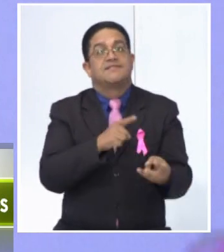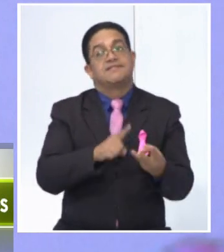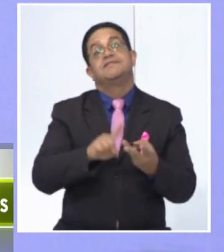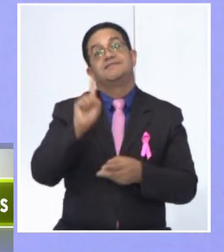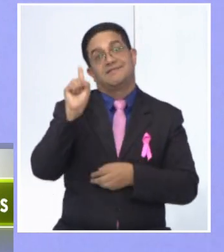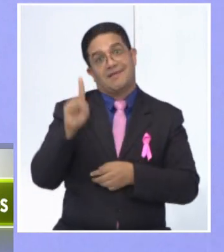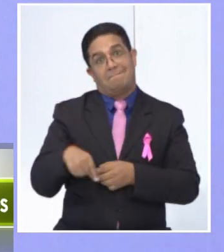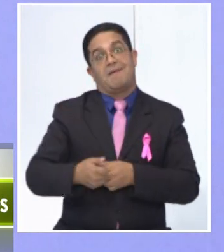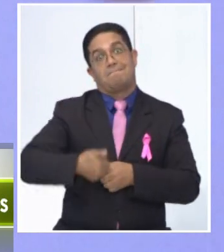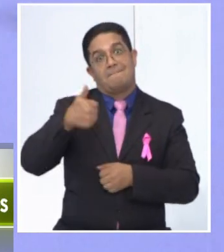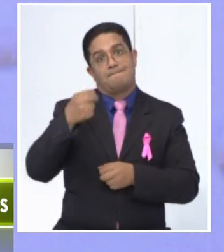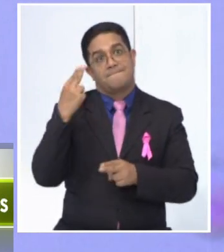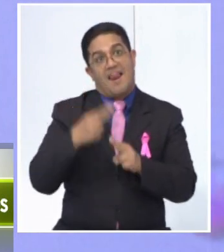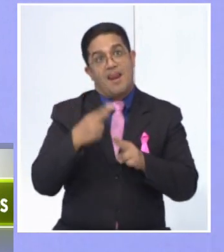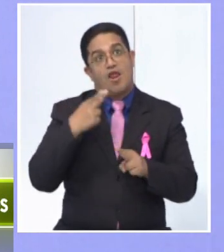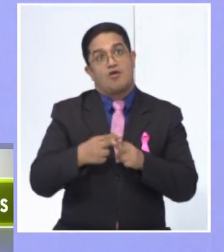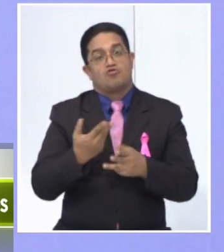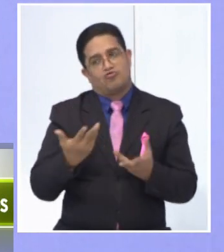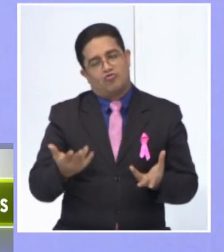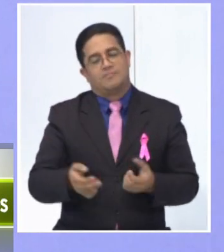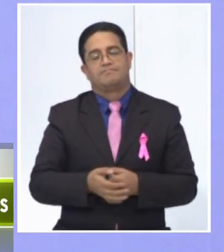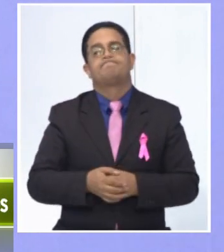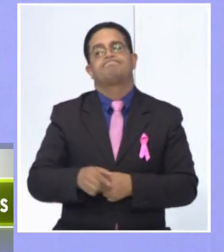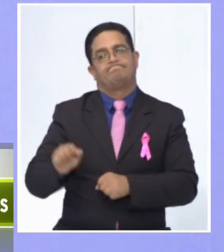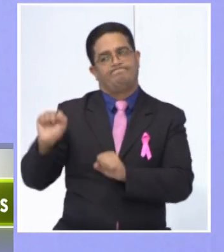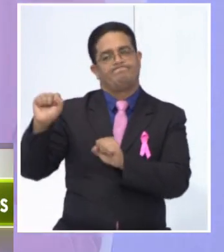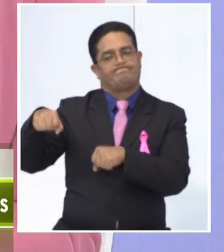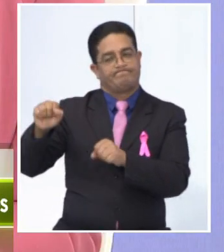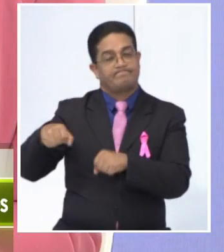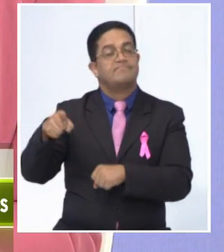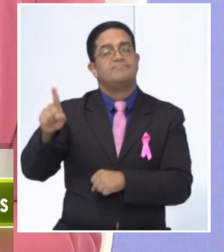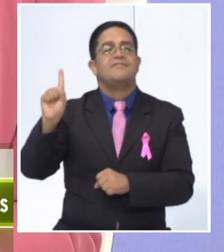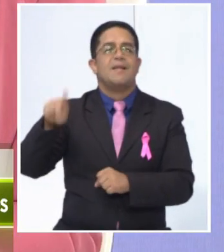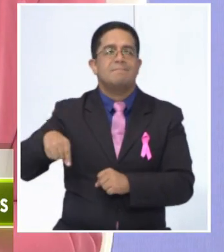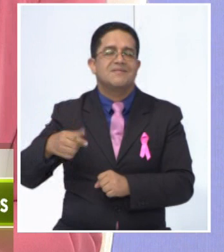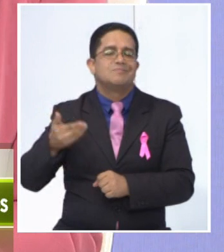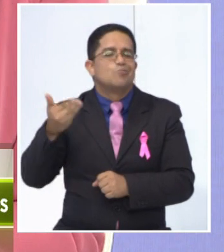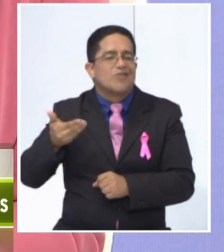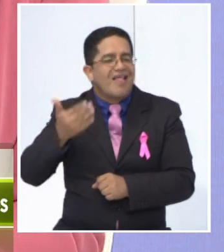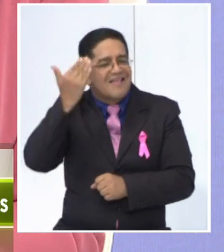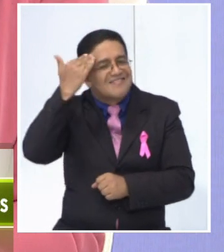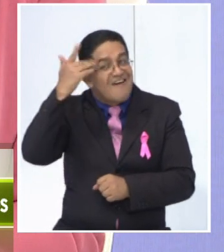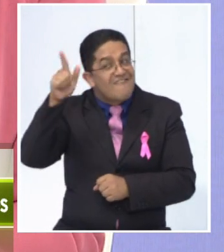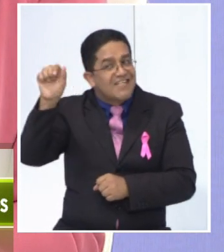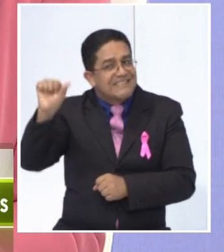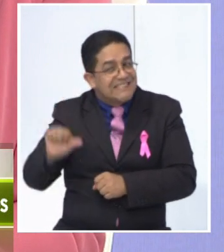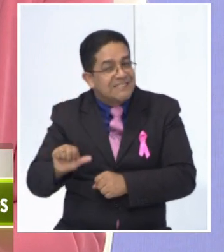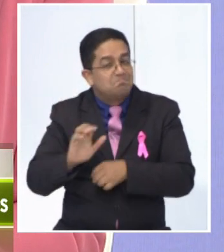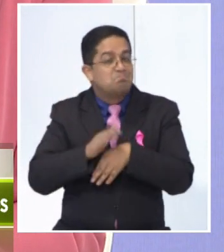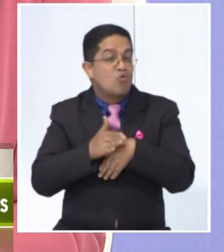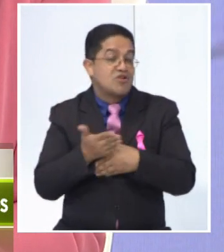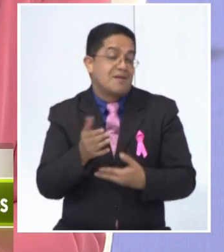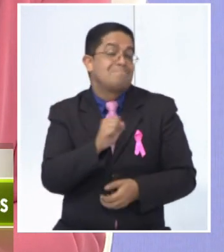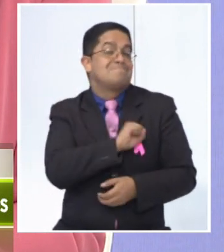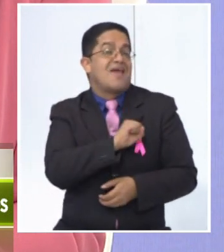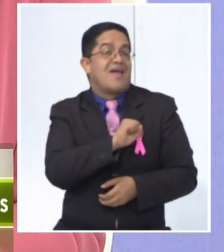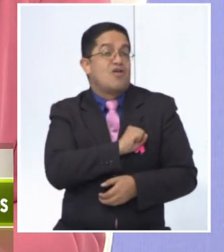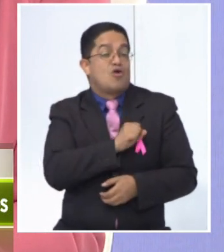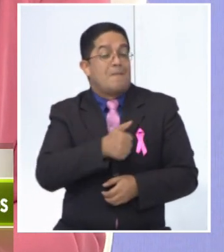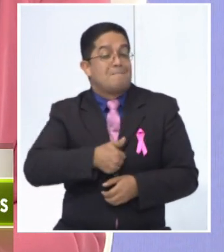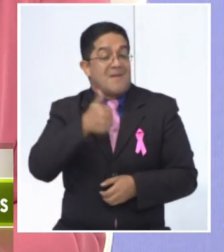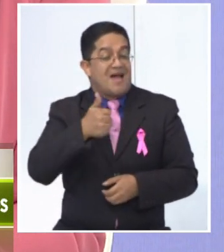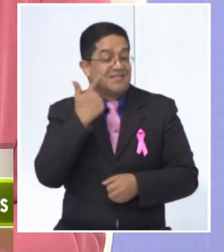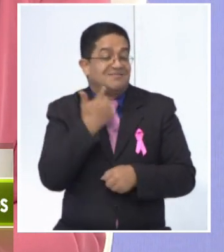vida de la persona. Por supuesto. Además, es importante tomar esto en cuenta porque da más miedo realmente que nos haga un